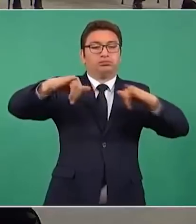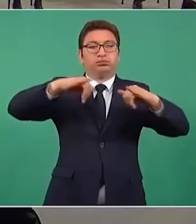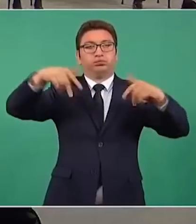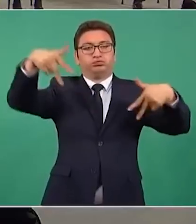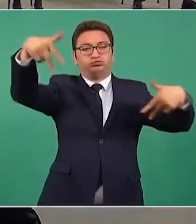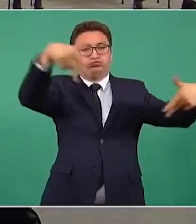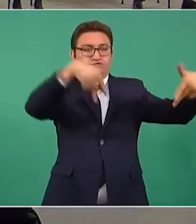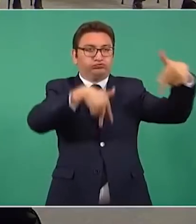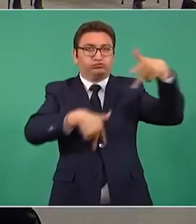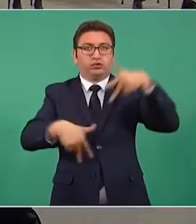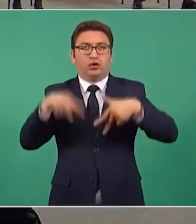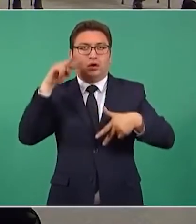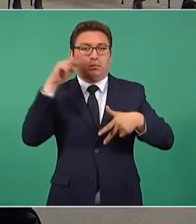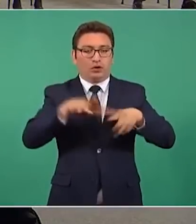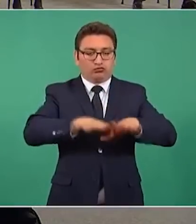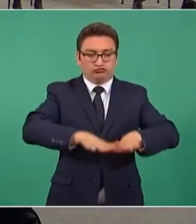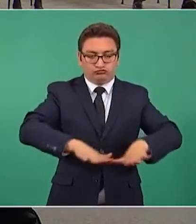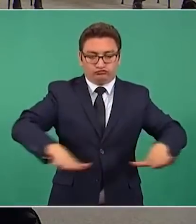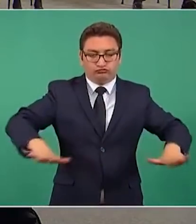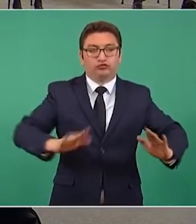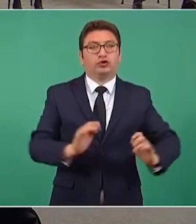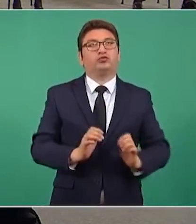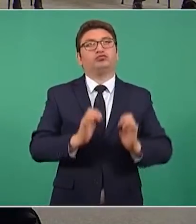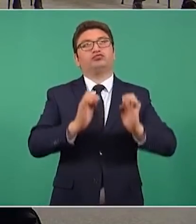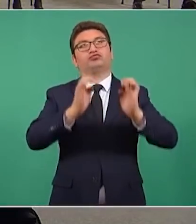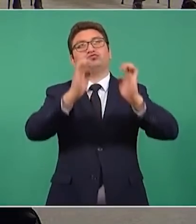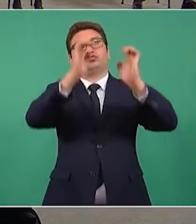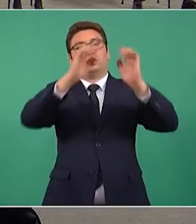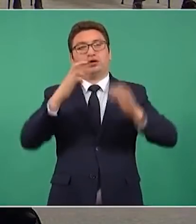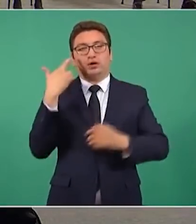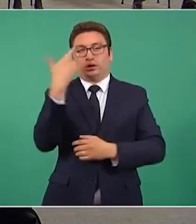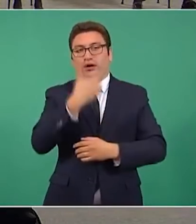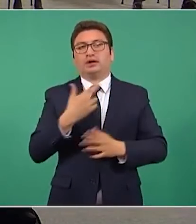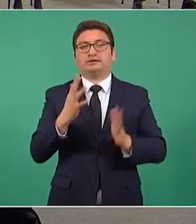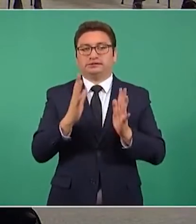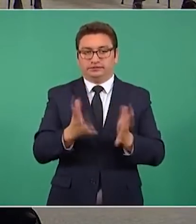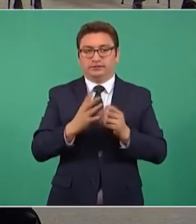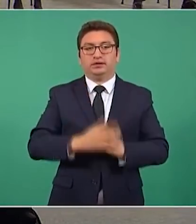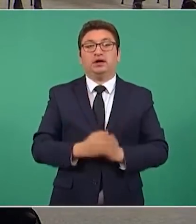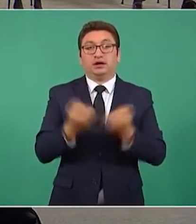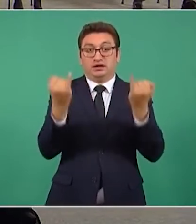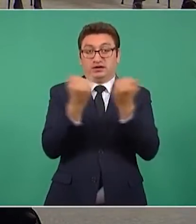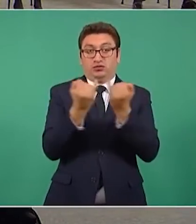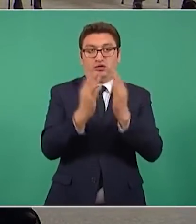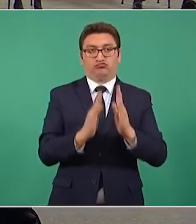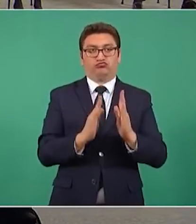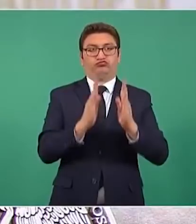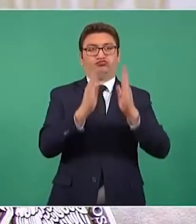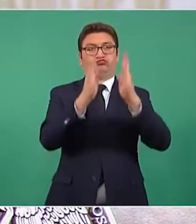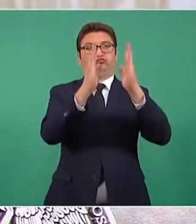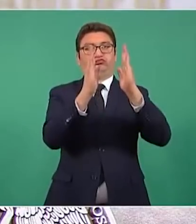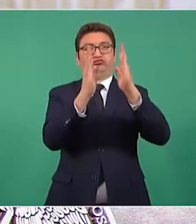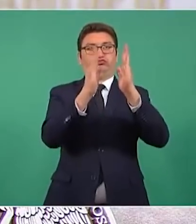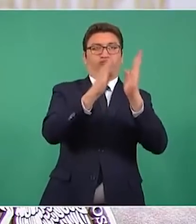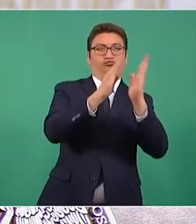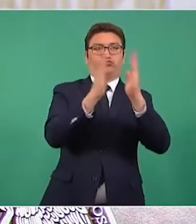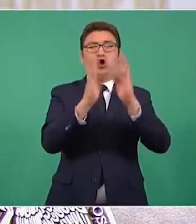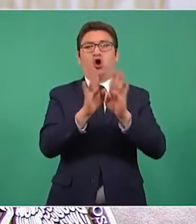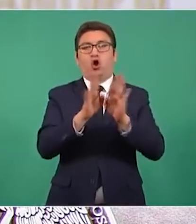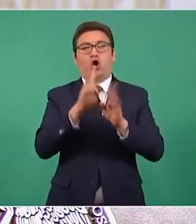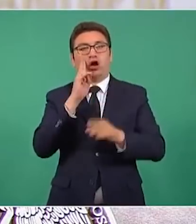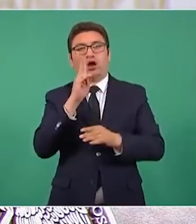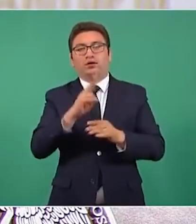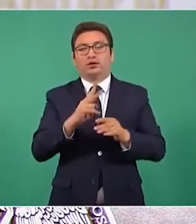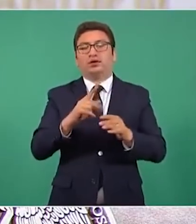puntos desde la cimentación hasta la parte superior. También se probó su verticalidad mediante otros procesos que